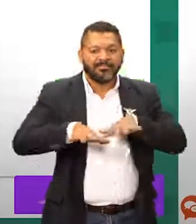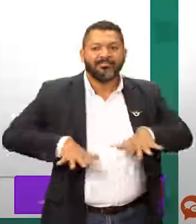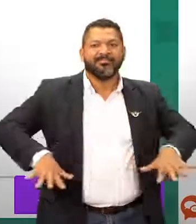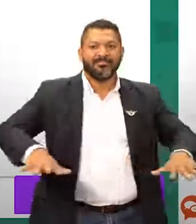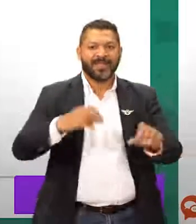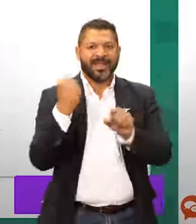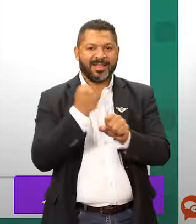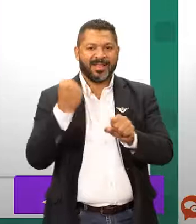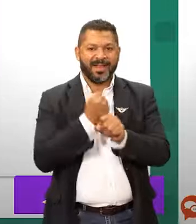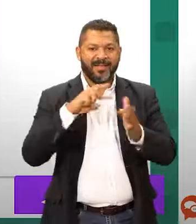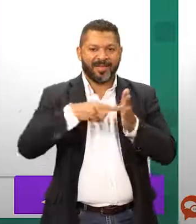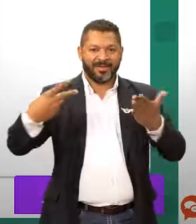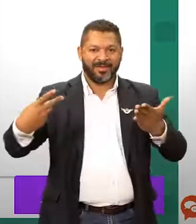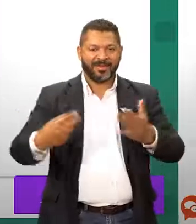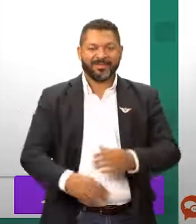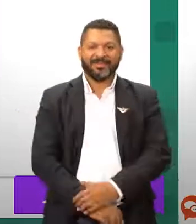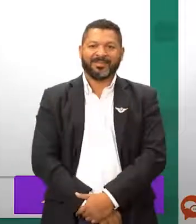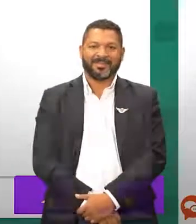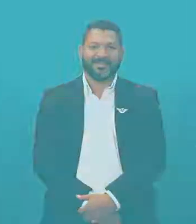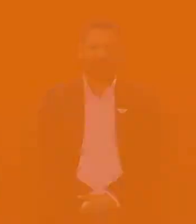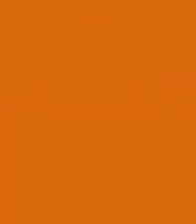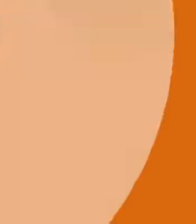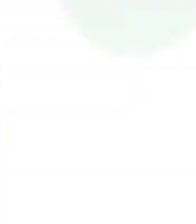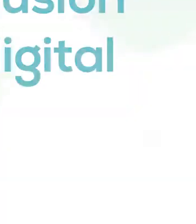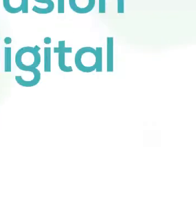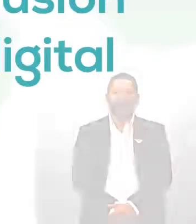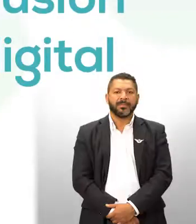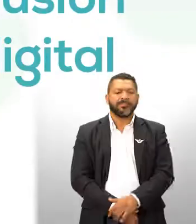espacios adecuados al trabajar con equipos tecnológicos.